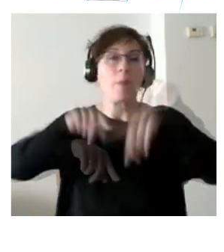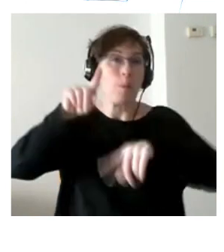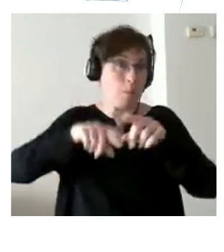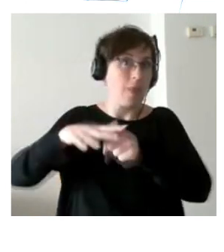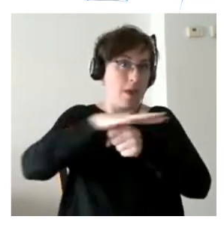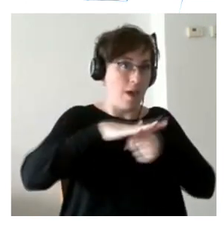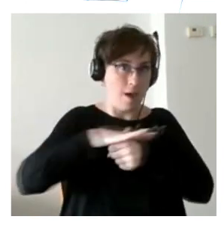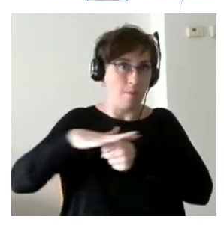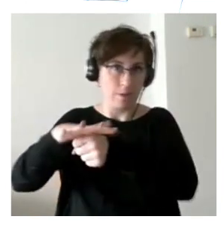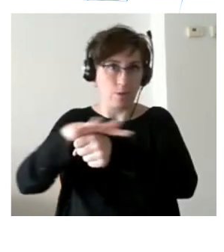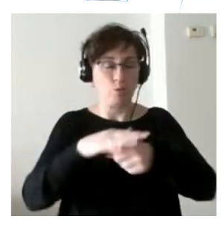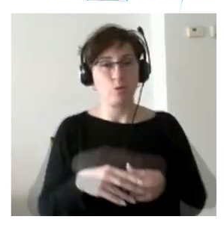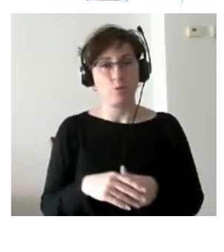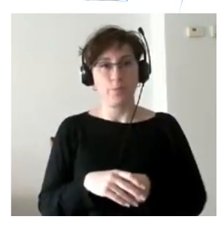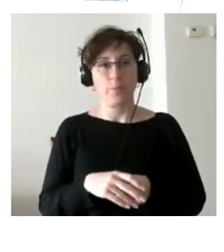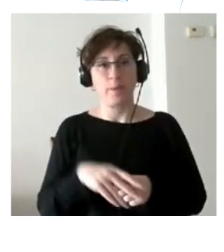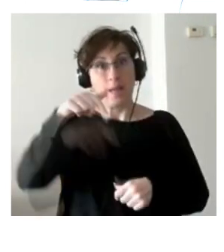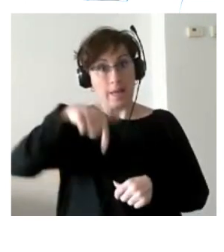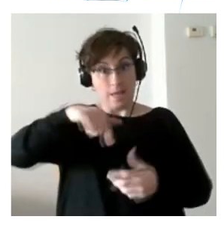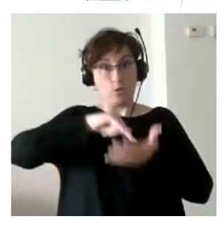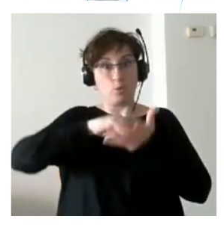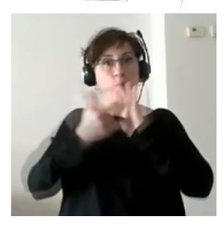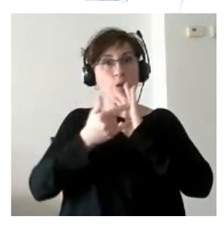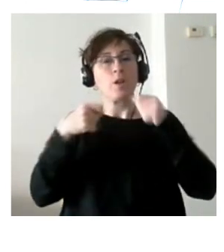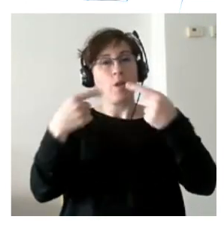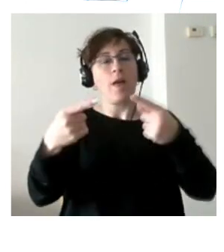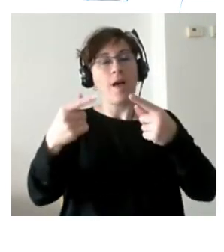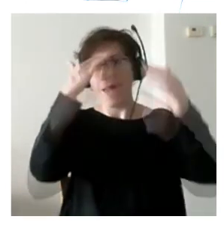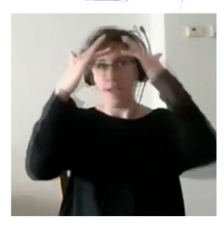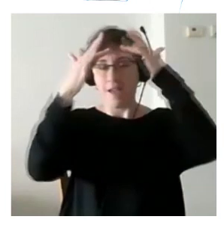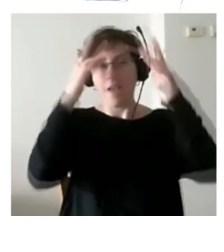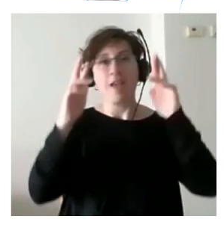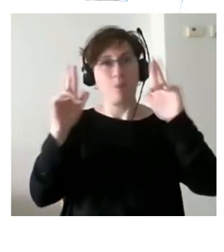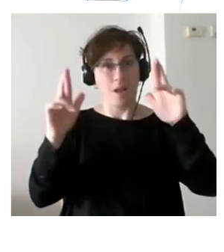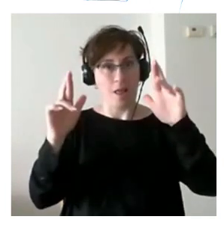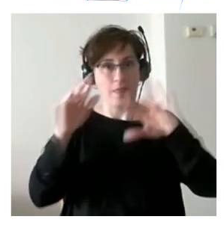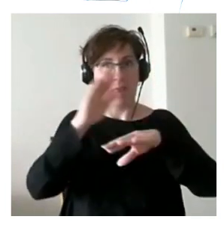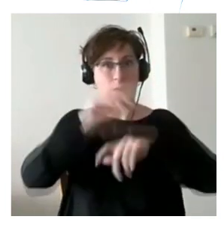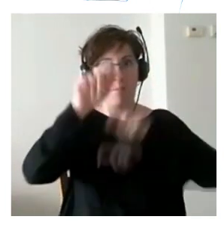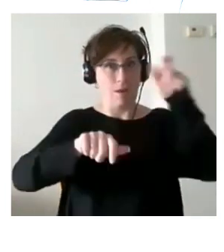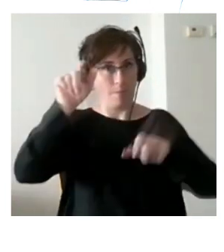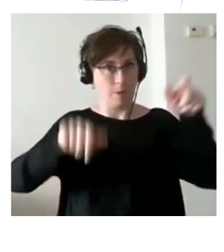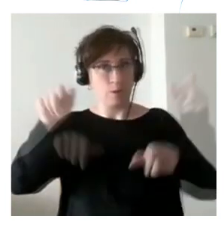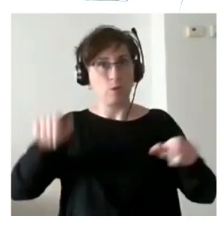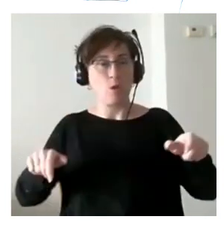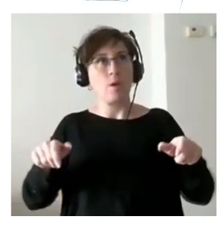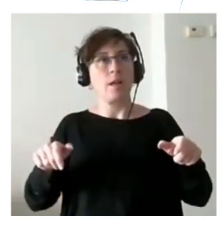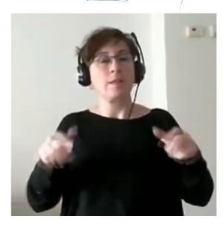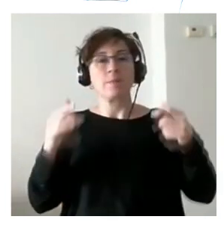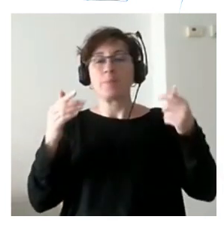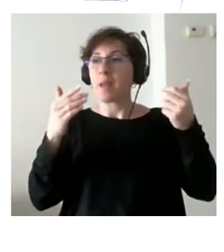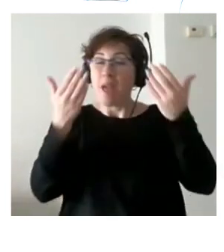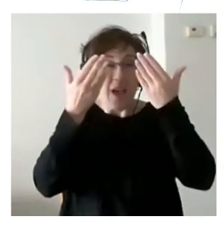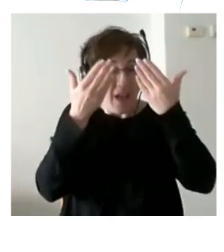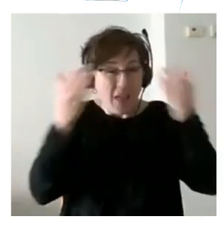retoma es un proyecto que genera esperanza para las personas es decir y hay cosas que hay que hacer independientemente casi del